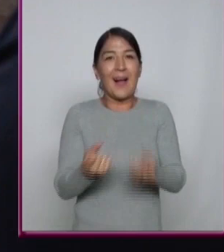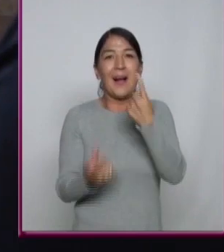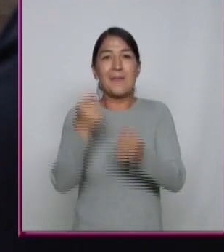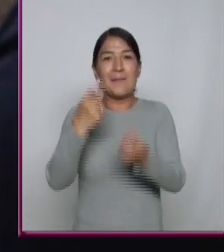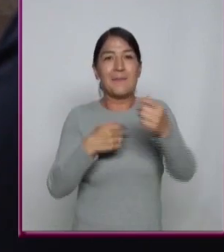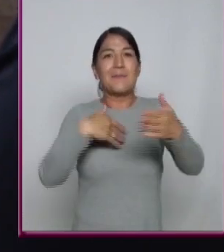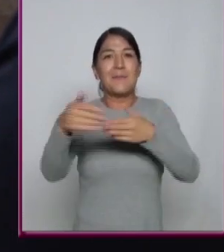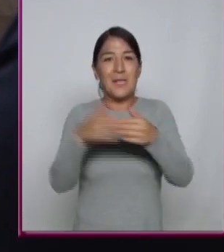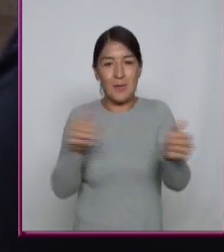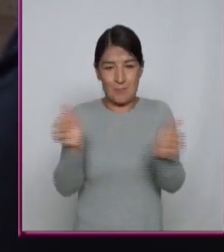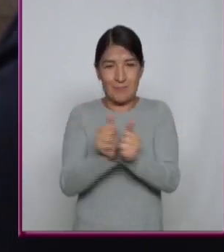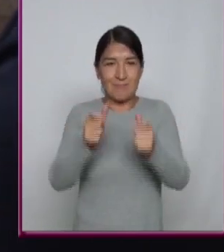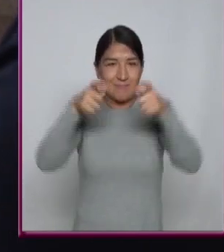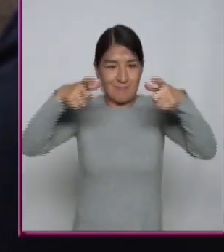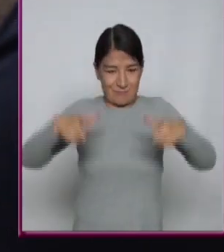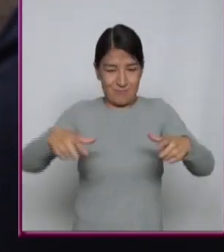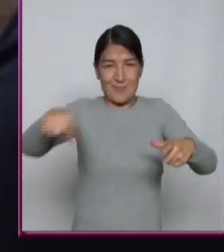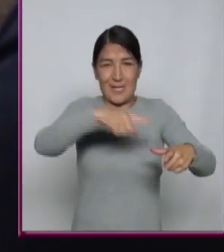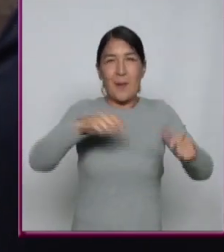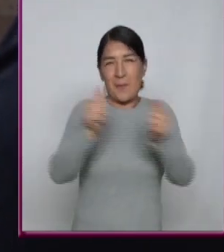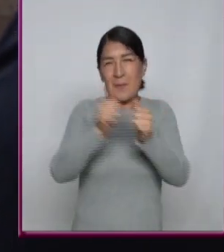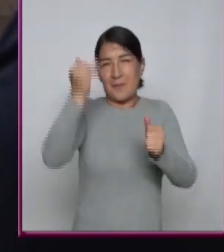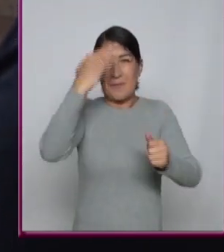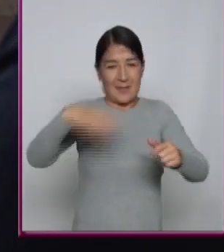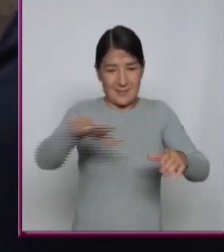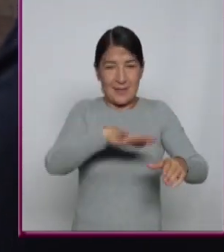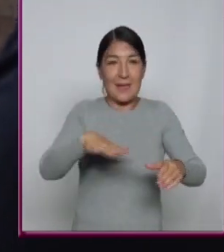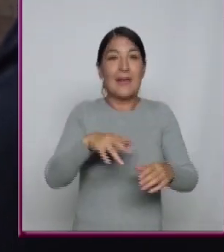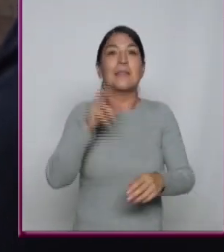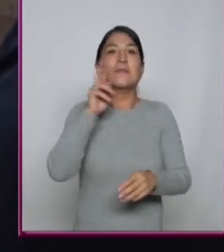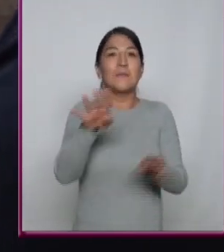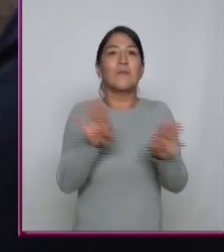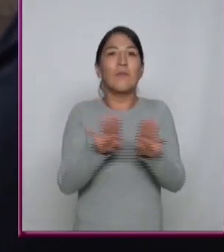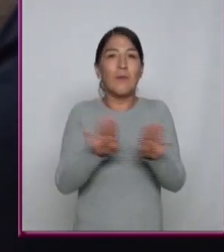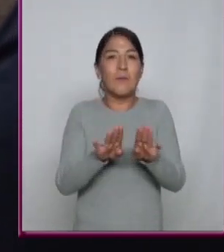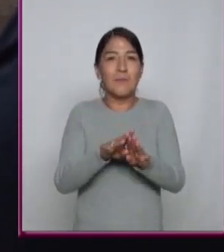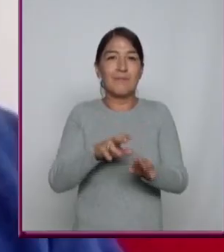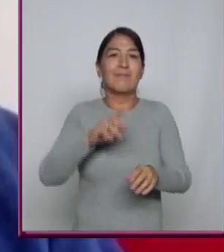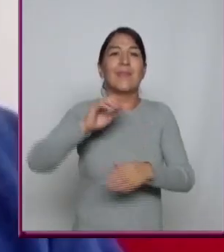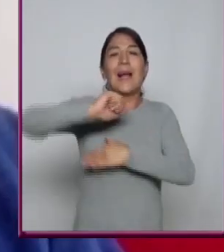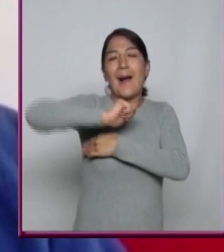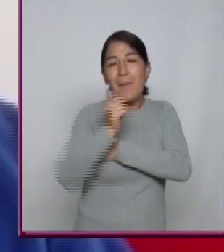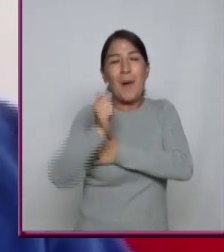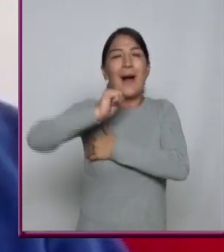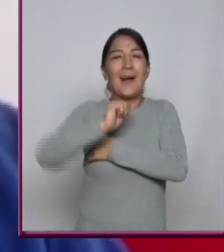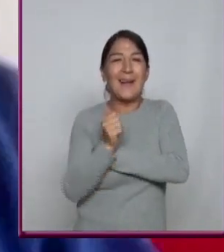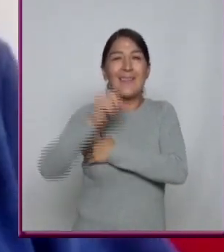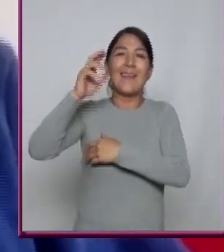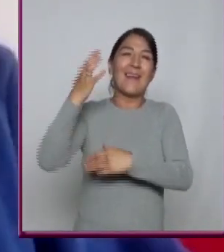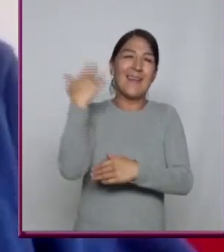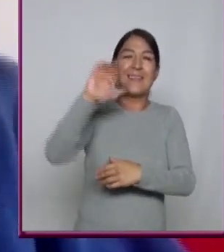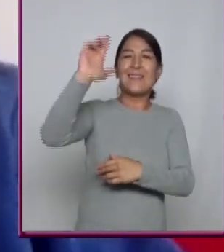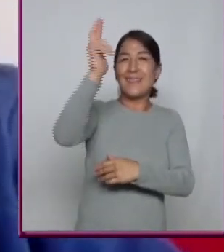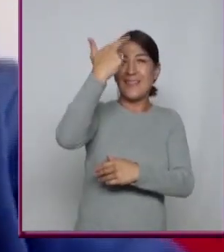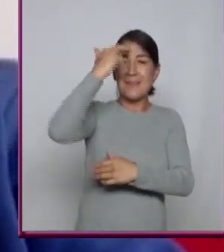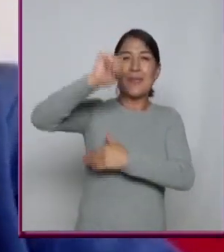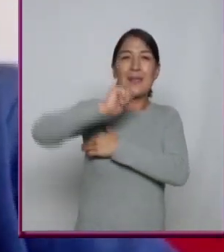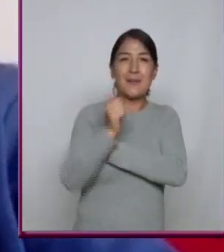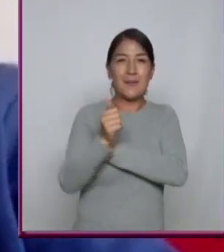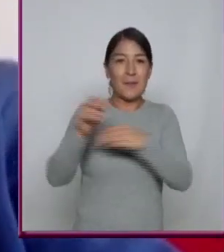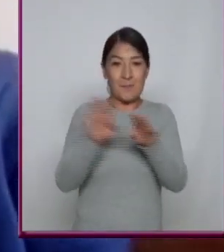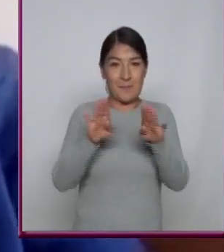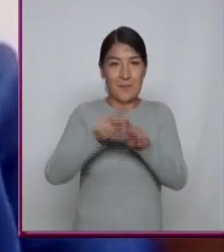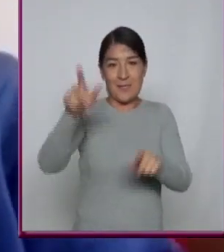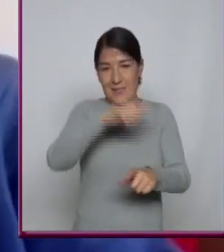fiebre por los discos de vinilo Que también es un fenómeno Que va muy de la mano Con el hecho del coleccionismo Porque es algo Al ser un formato